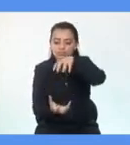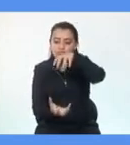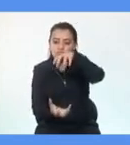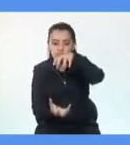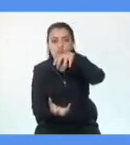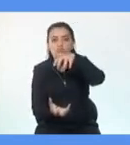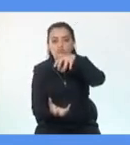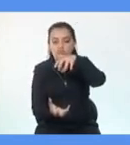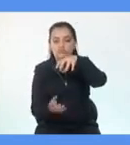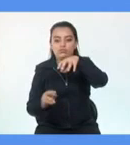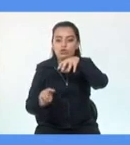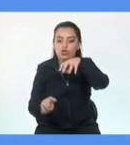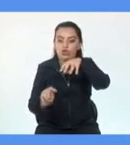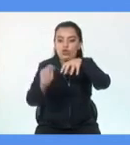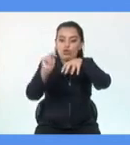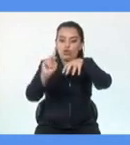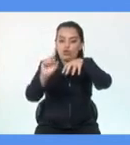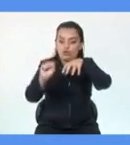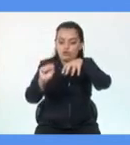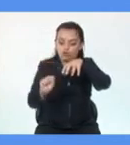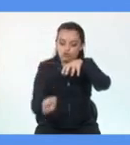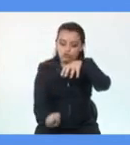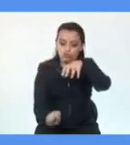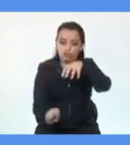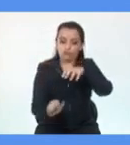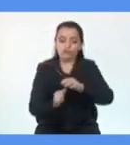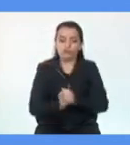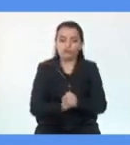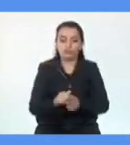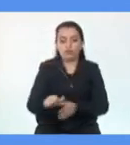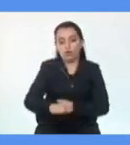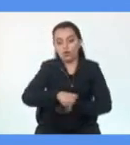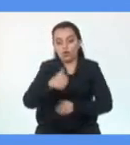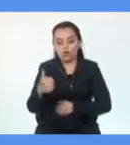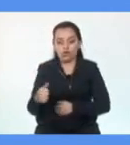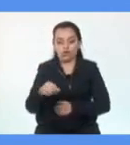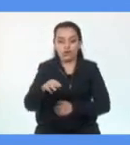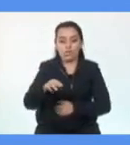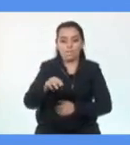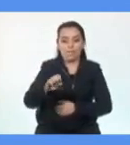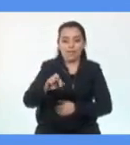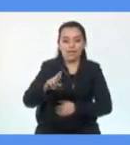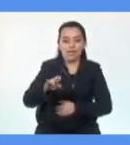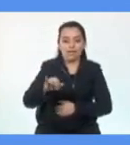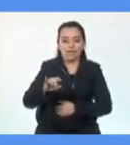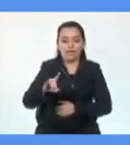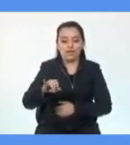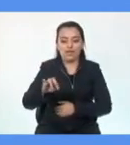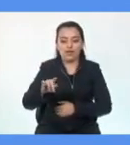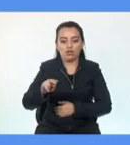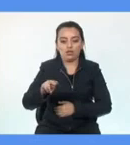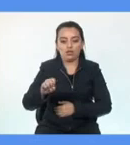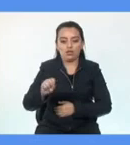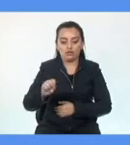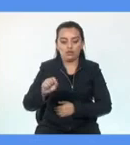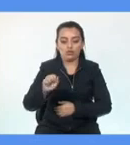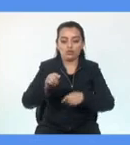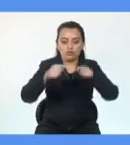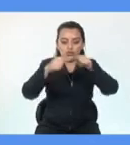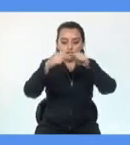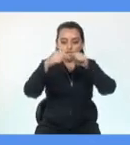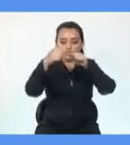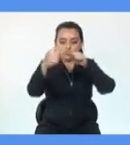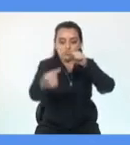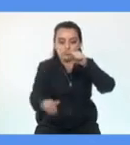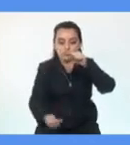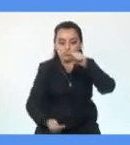sur. Los meridianos son líneas imaginarias que van de polo a polo. El meridiano de Greenwich